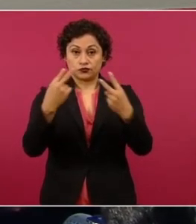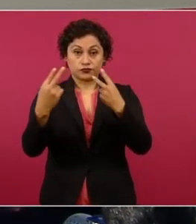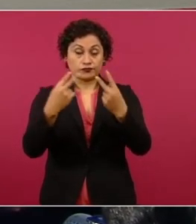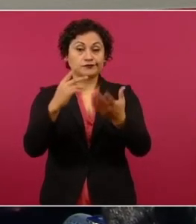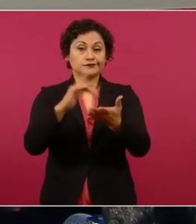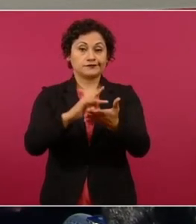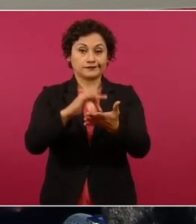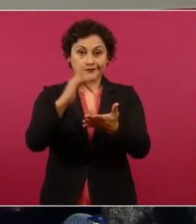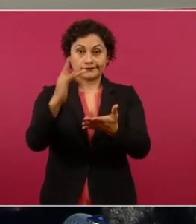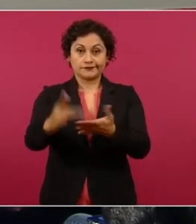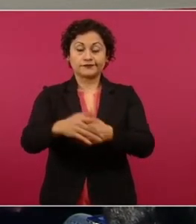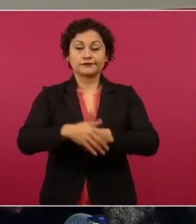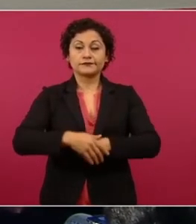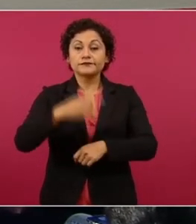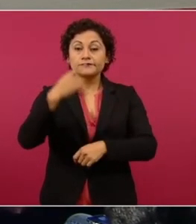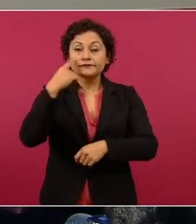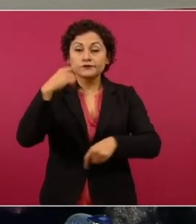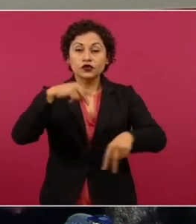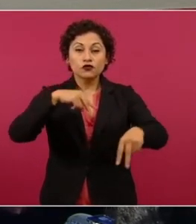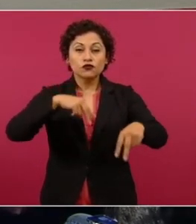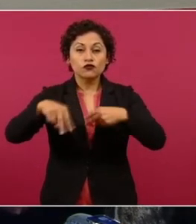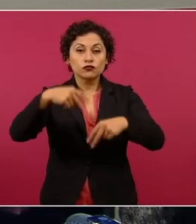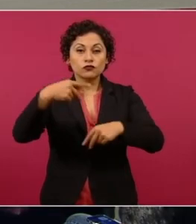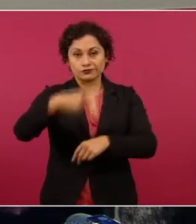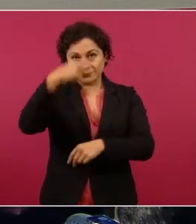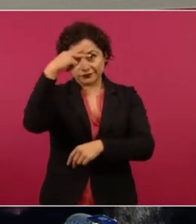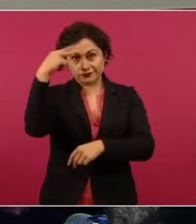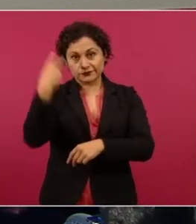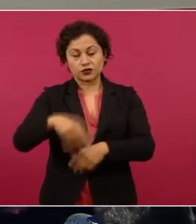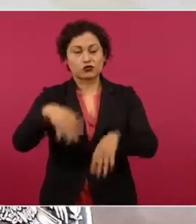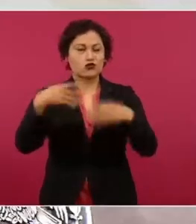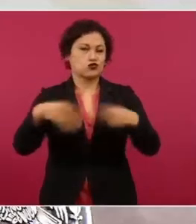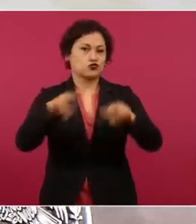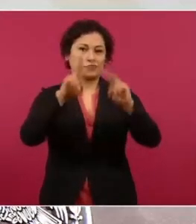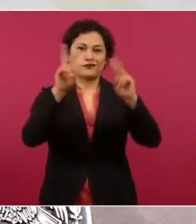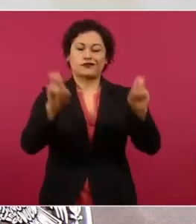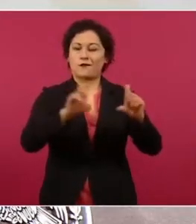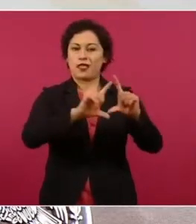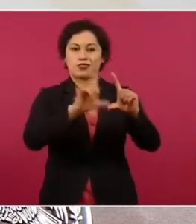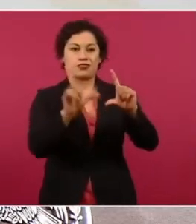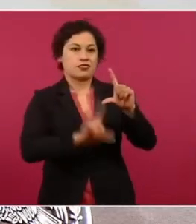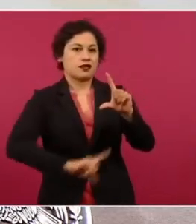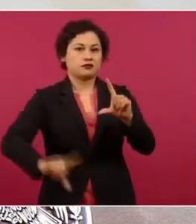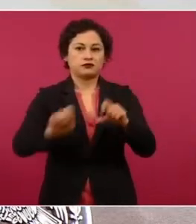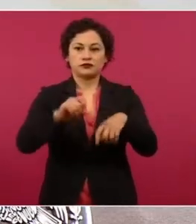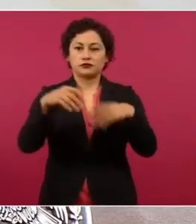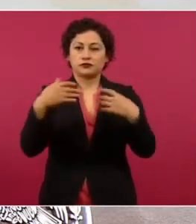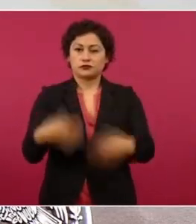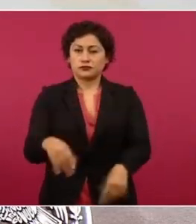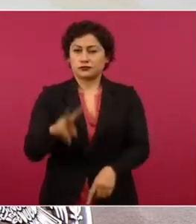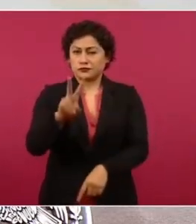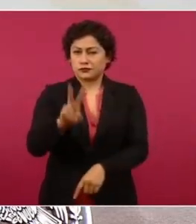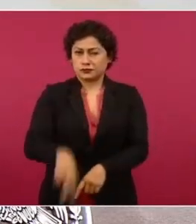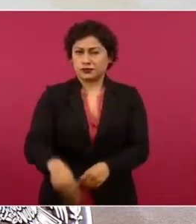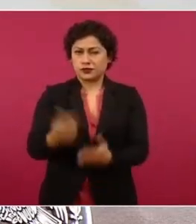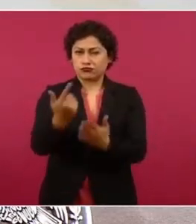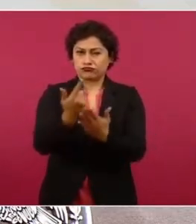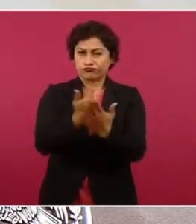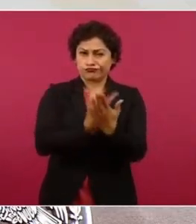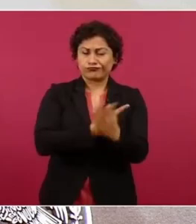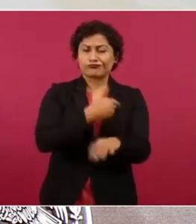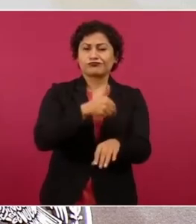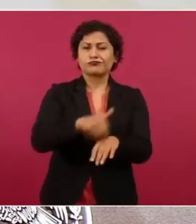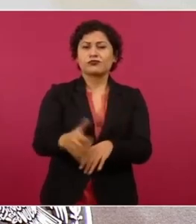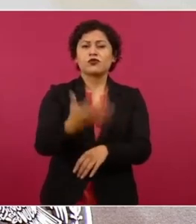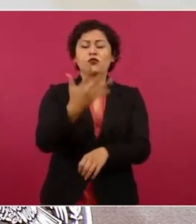también. El fútbol en México es un tema de interés nacional, no por nada fuimos el país con la quinta mayor asistencia en